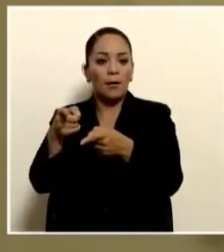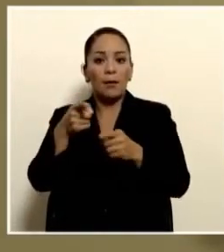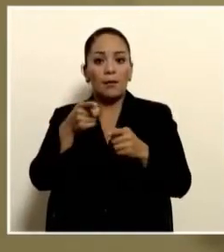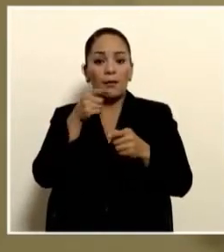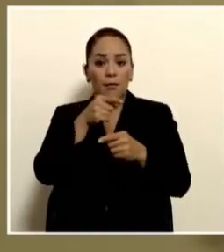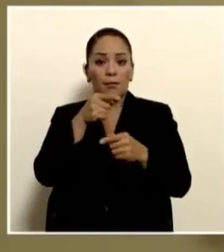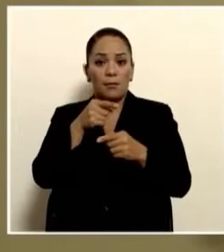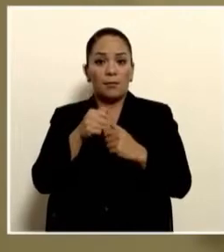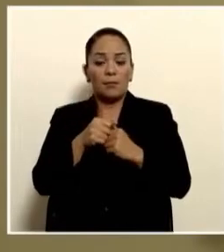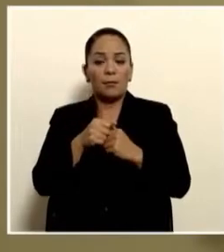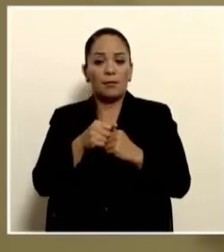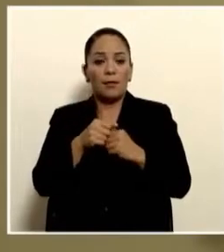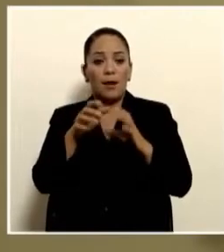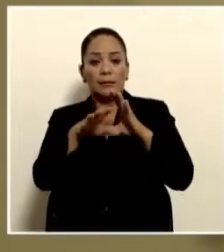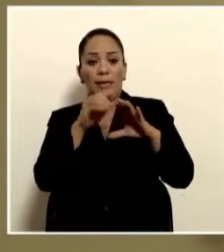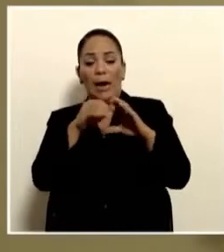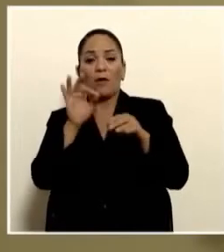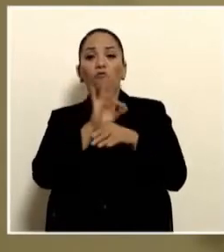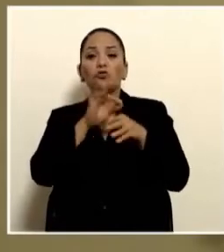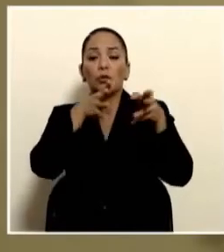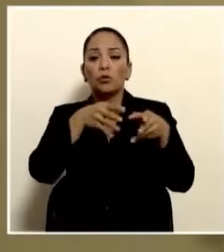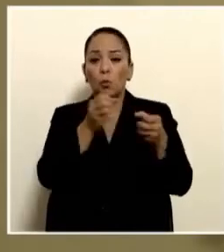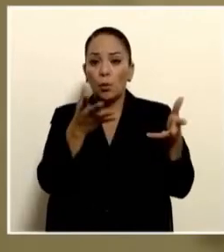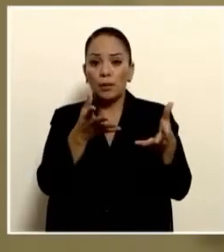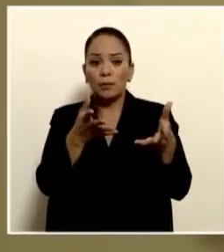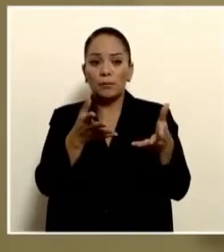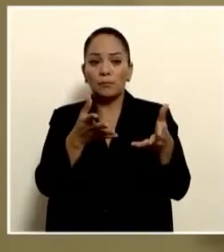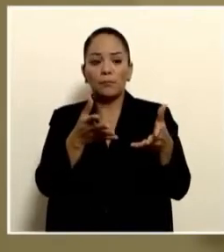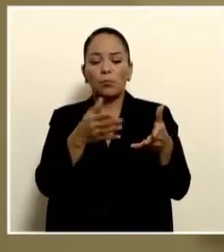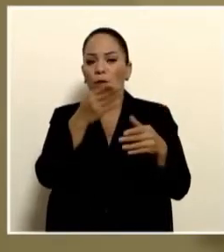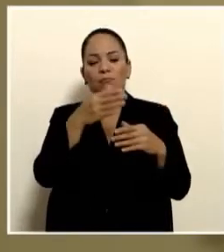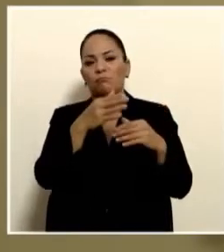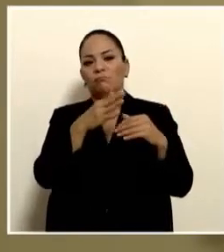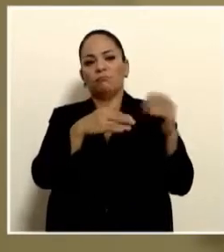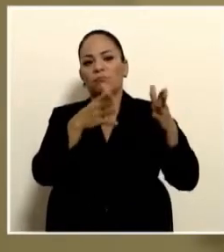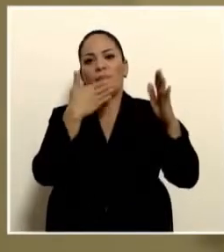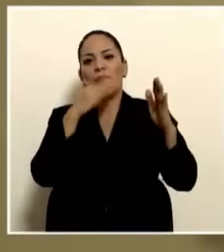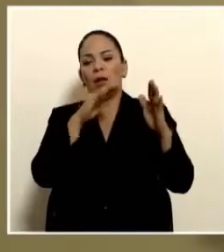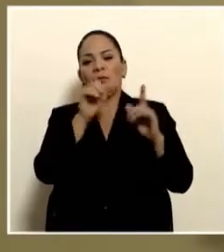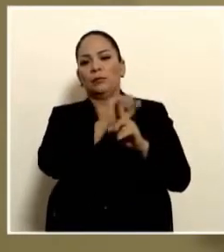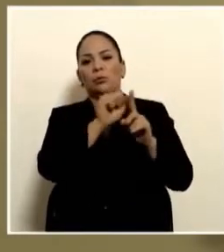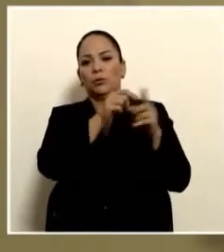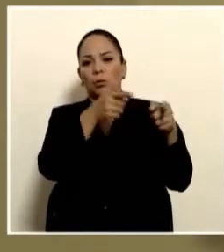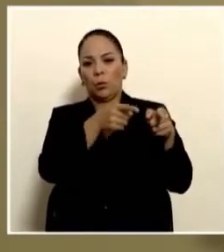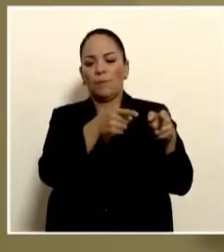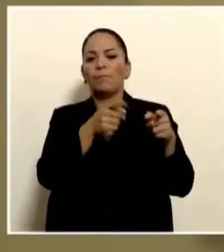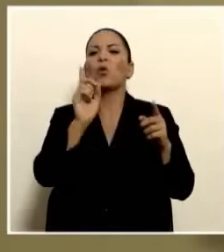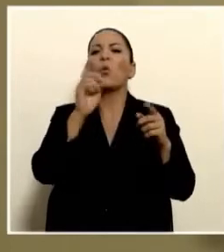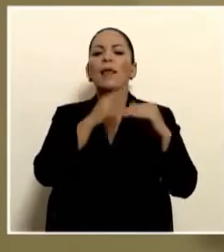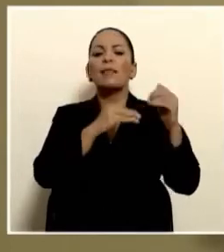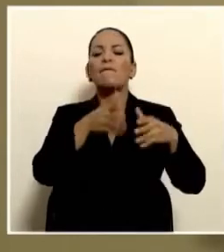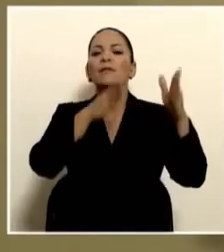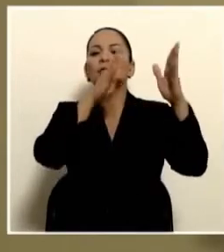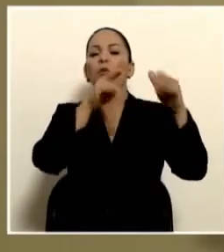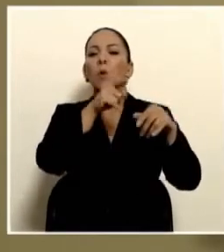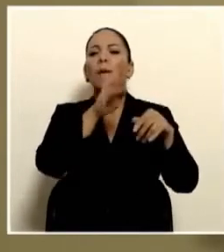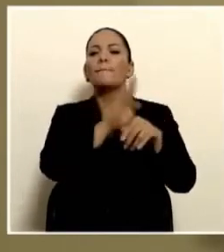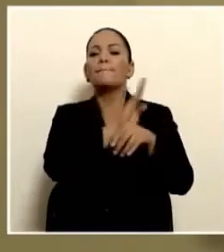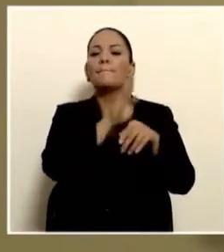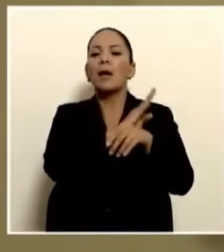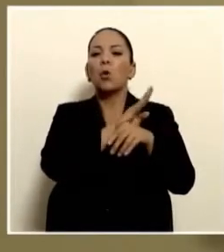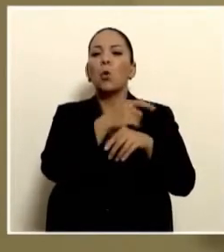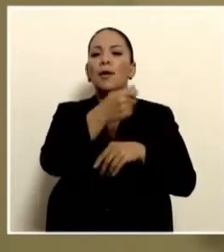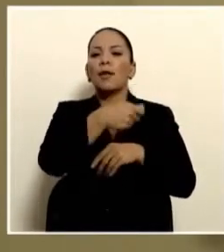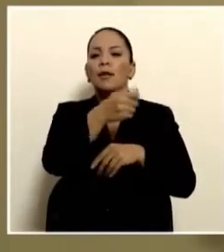a funcionarios públicos, porque no tenía las condiciones mínimas de seguridad, que es el edificio del Banco de Crédito